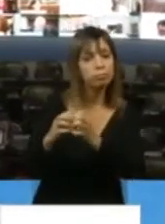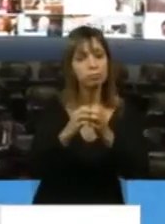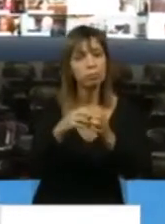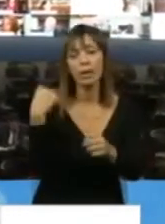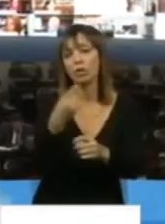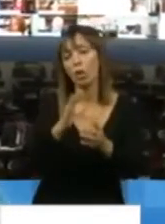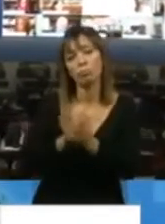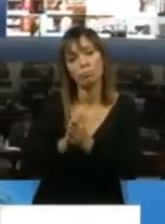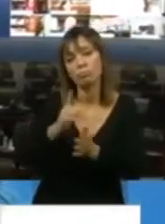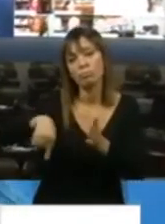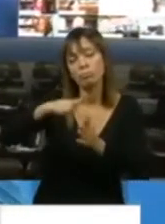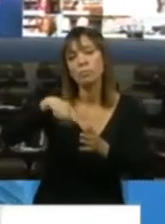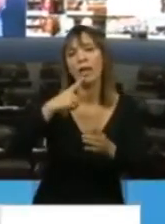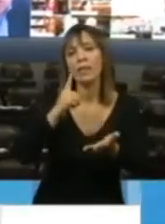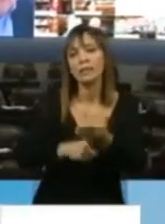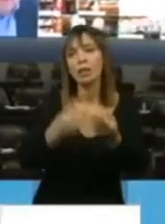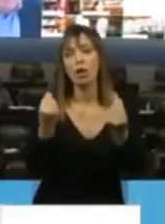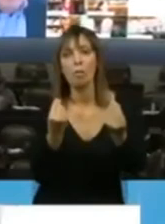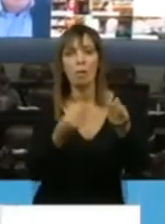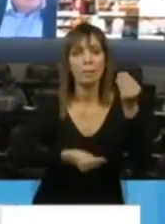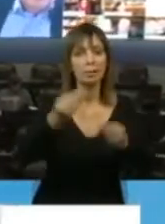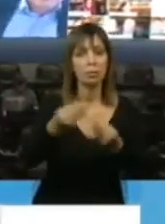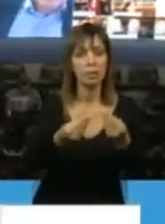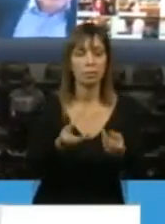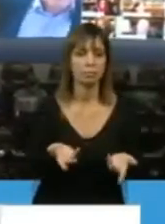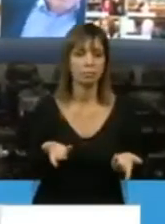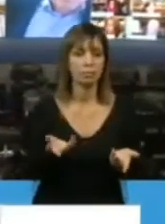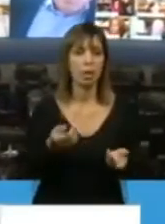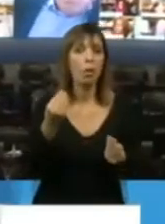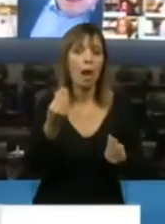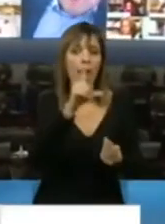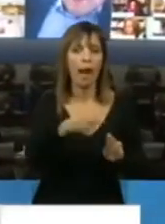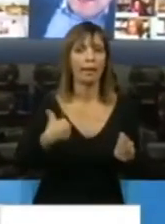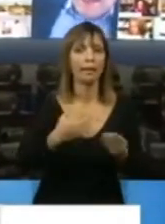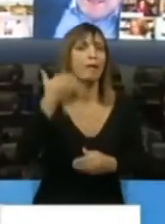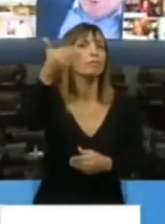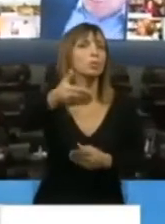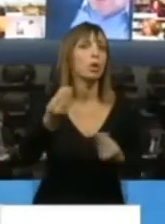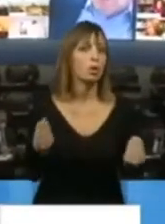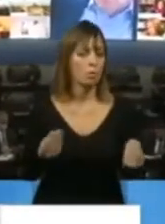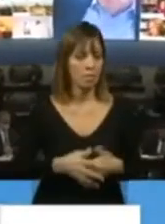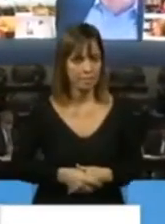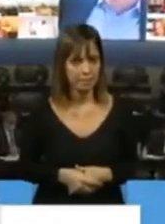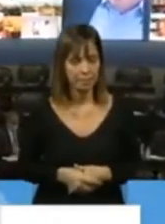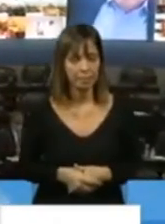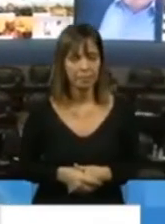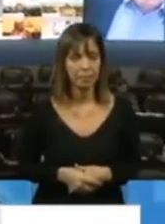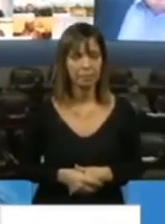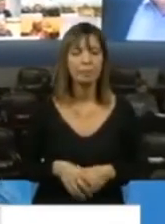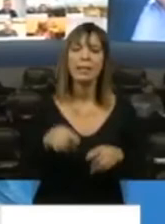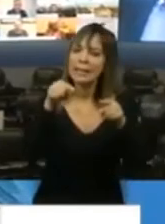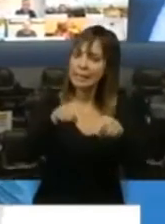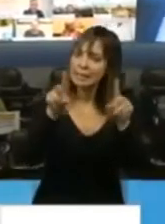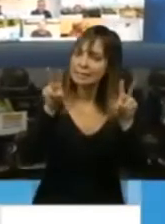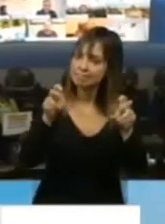entre todos como definimos hoy este proyecto la Argentina que queremos para el futuro. Y en esto quiero hacer